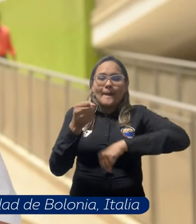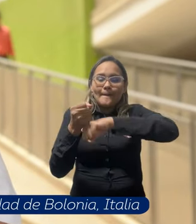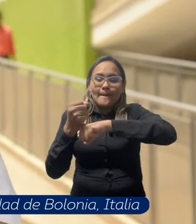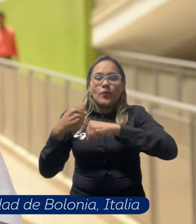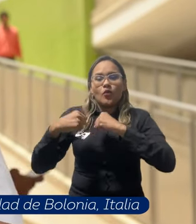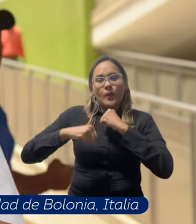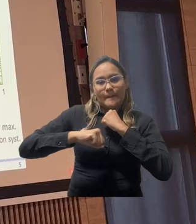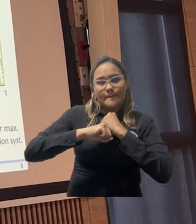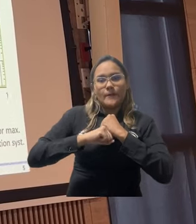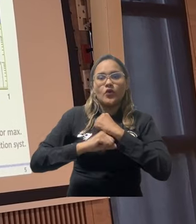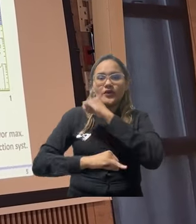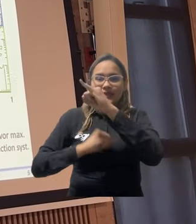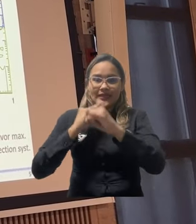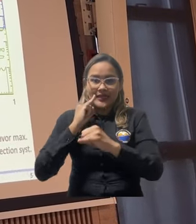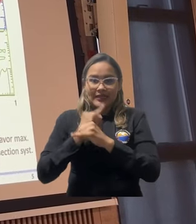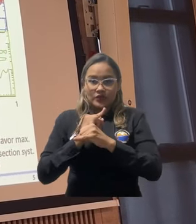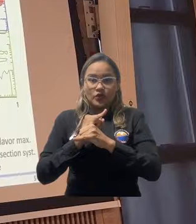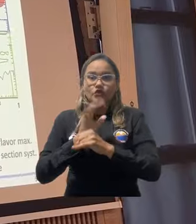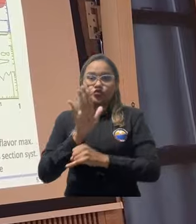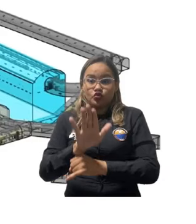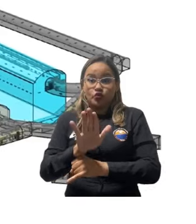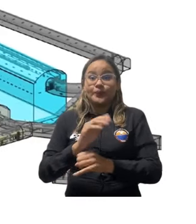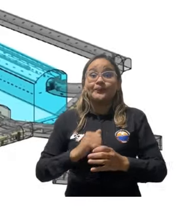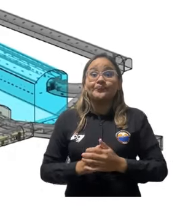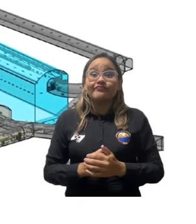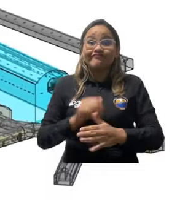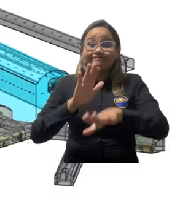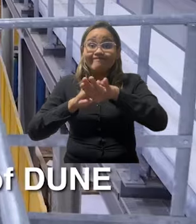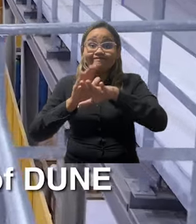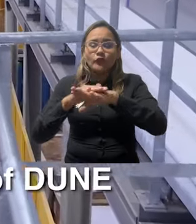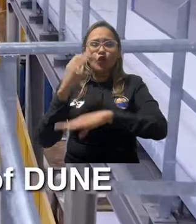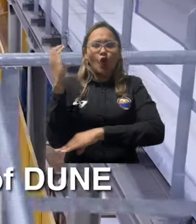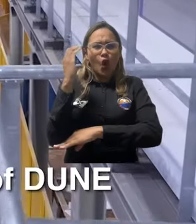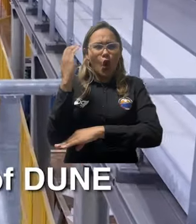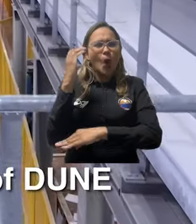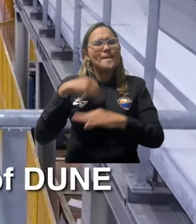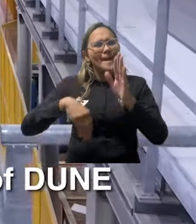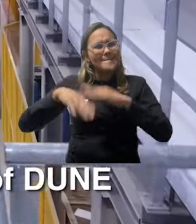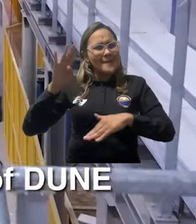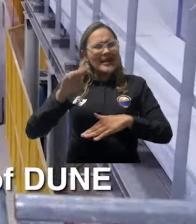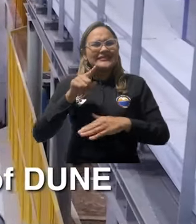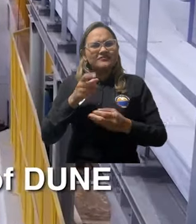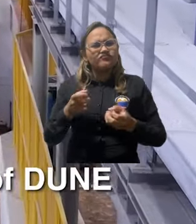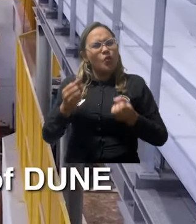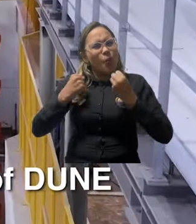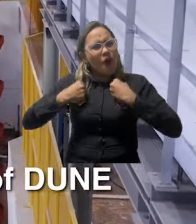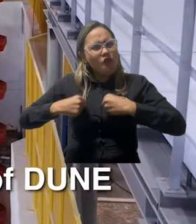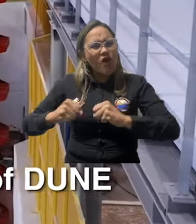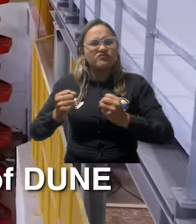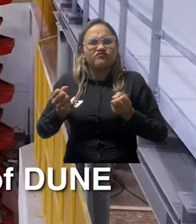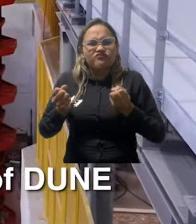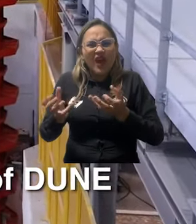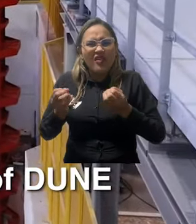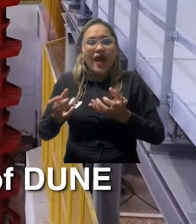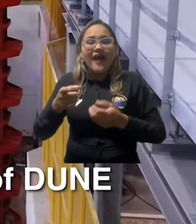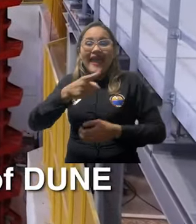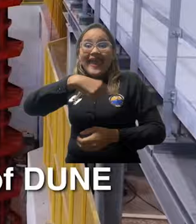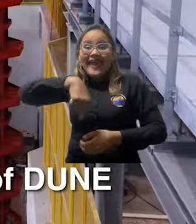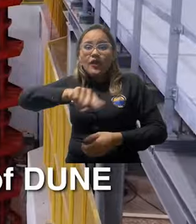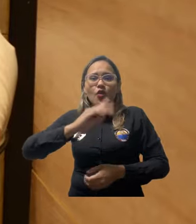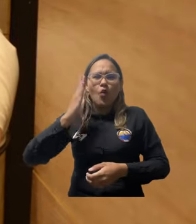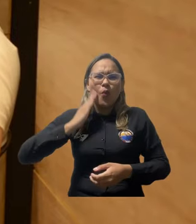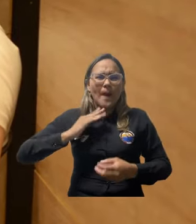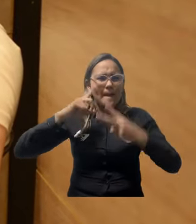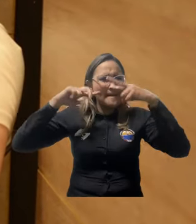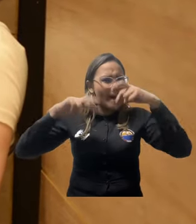internacional. Colombia es un contribuyente importante de DUNE y el esfuerzo que nos brindan con sus jóvenes investigadores,